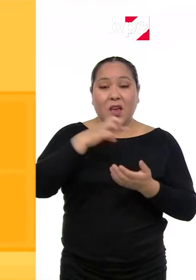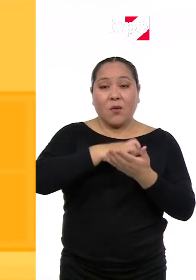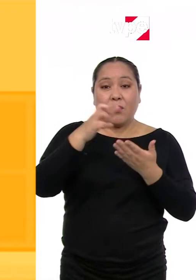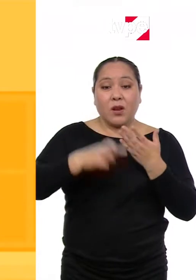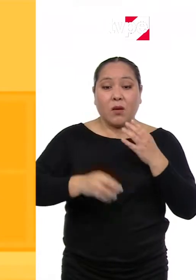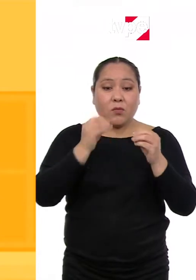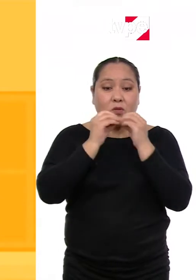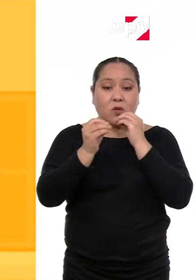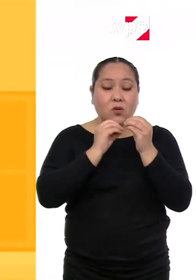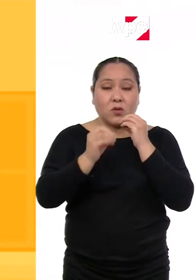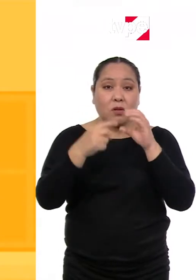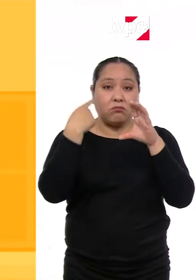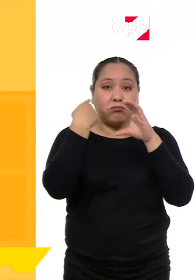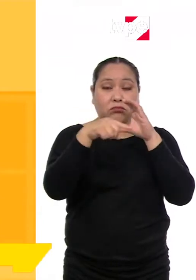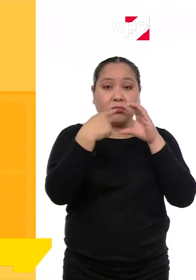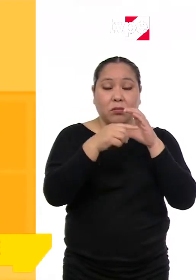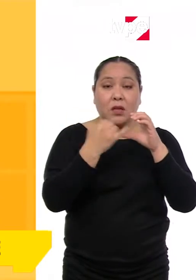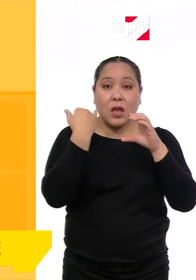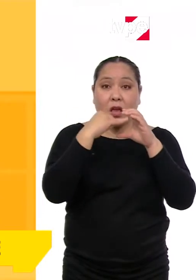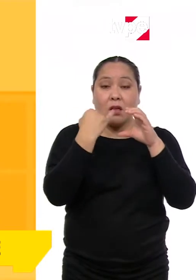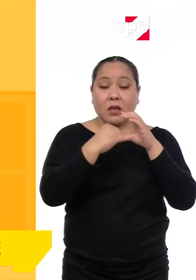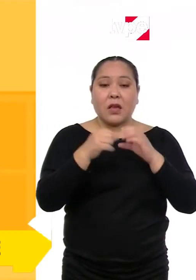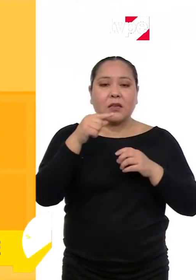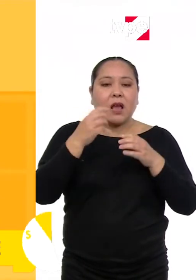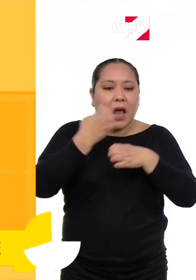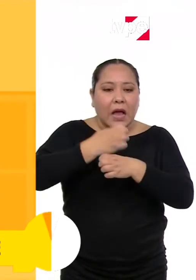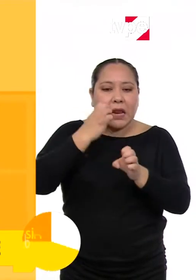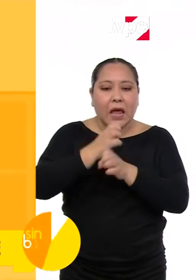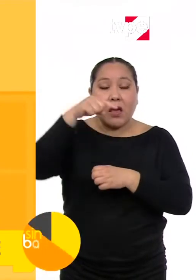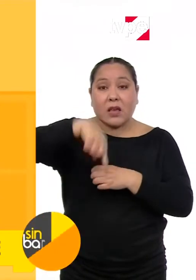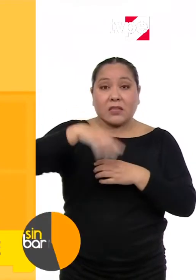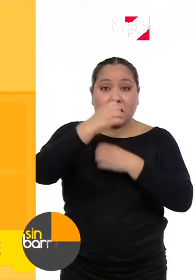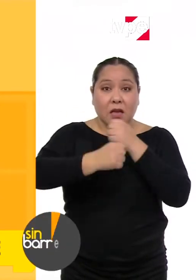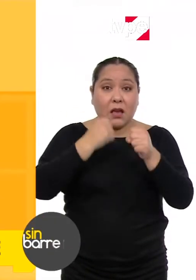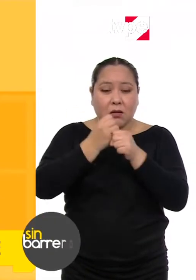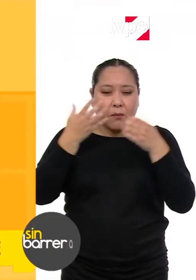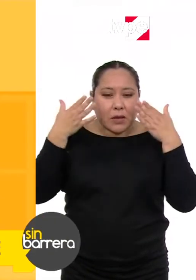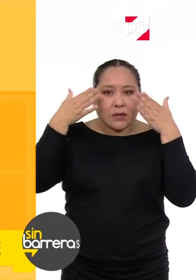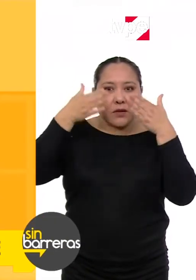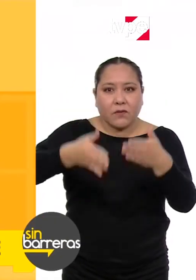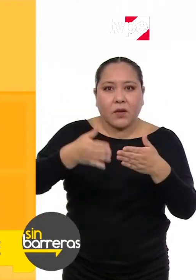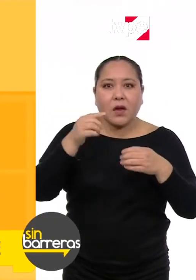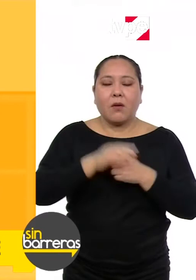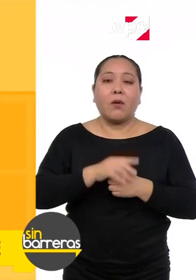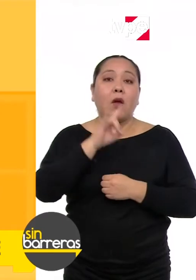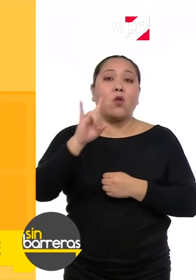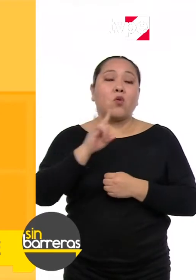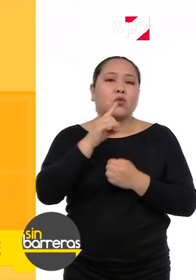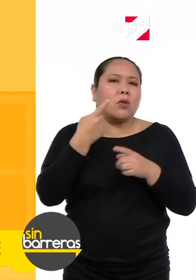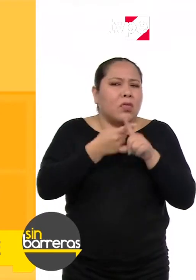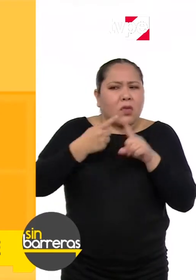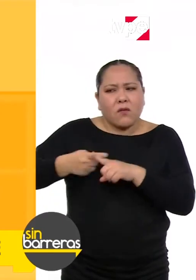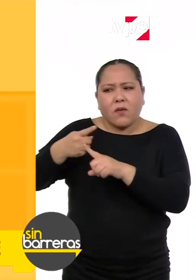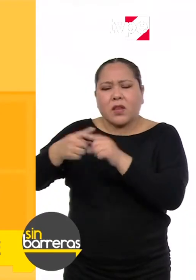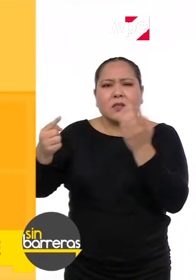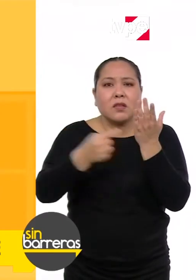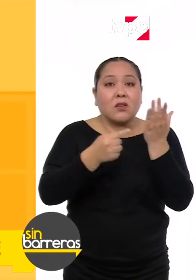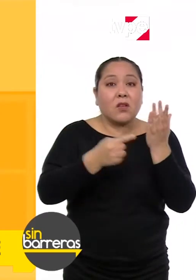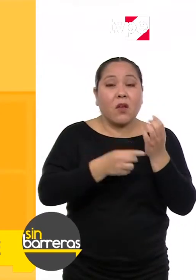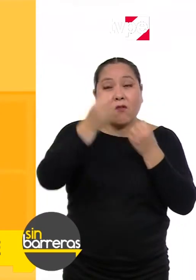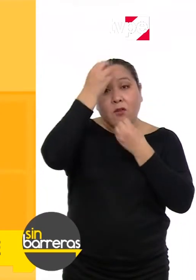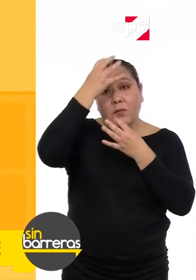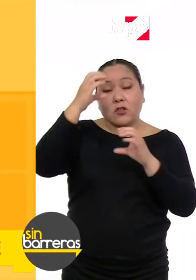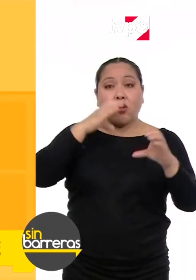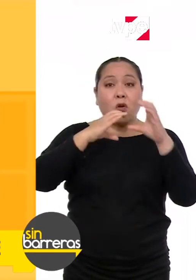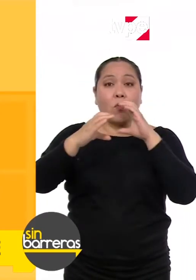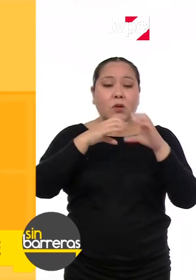El programa de rehabilitación online es un programa que ha sido creado este año específicamente a través del uso de las tecnologías de la